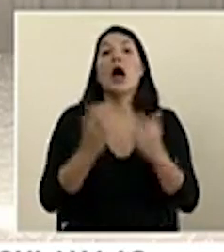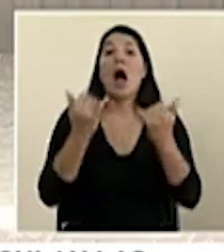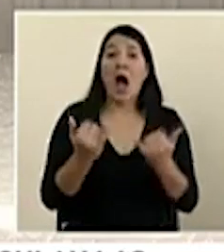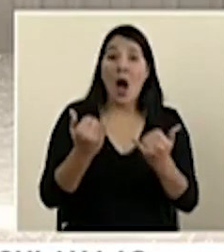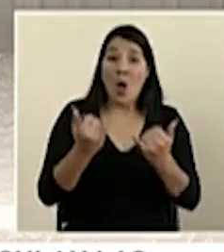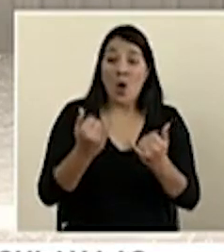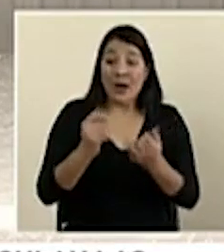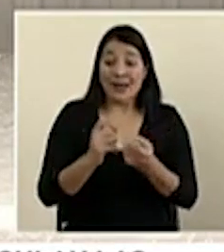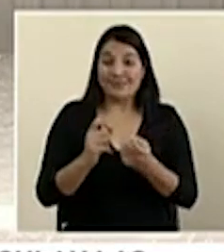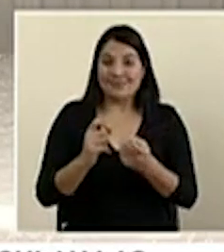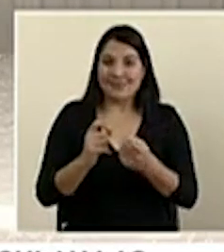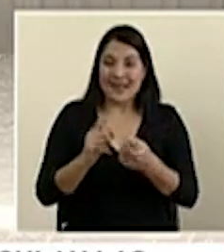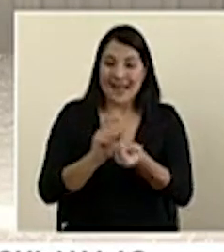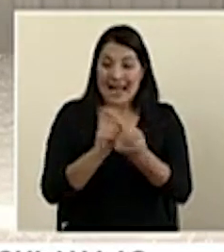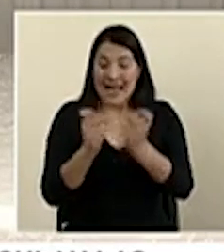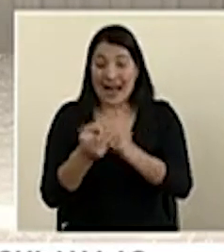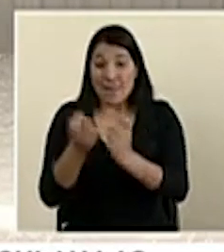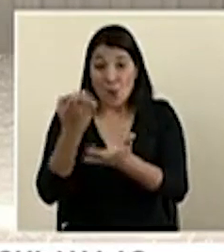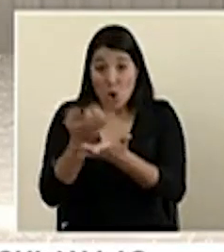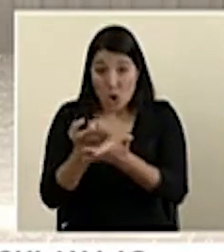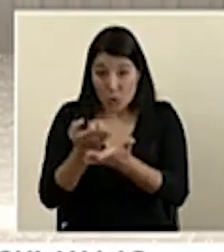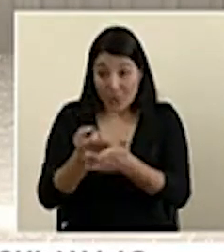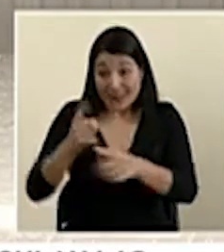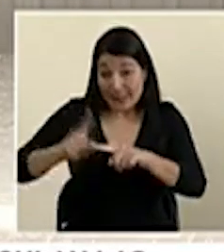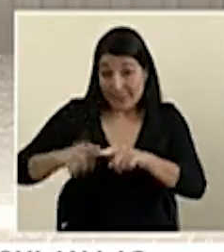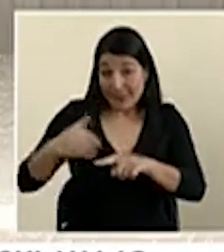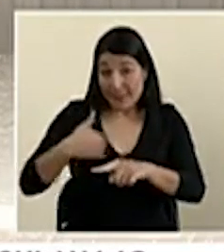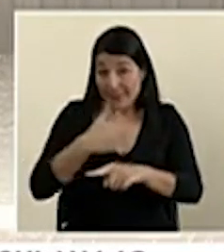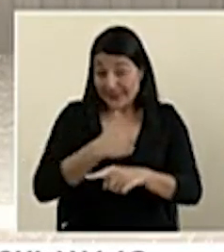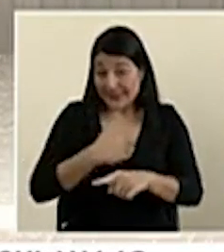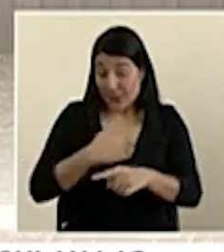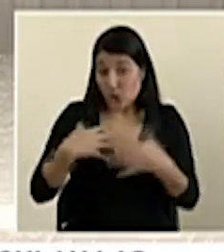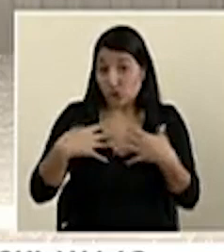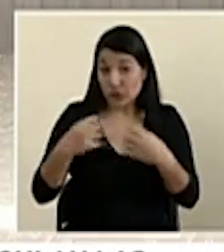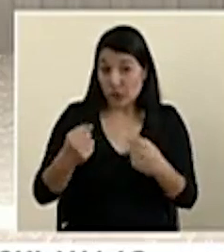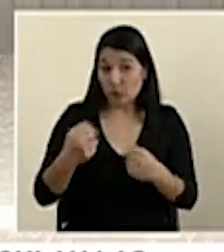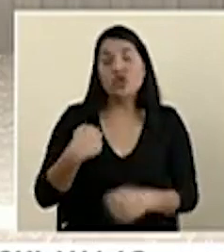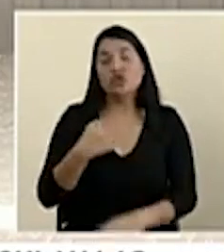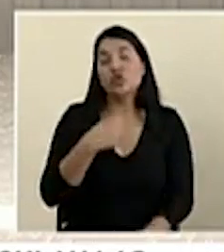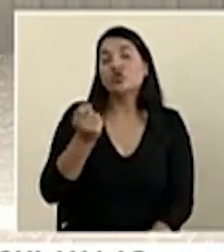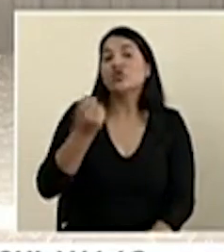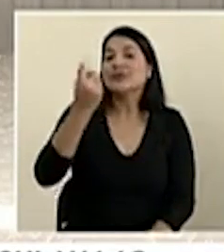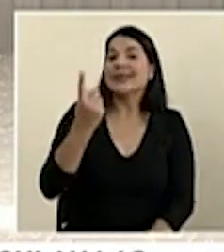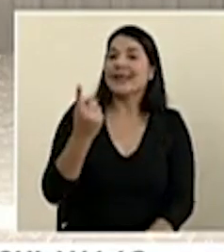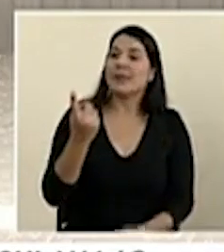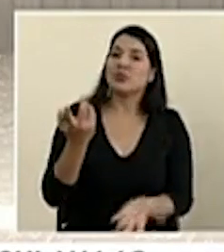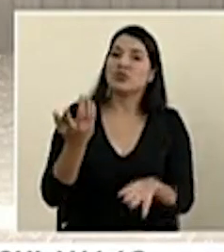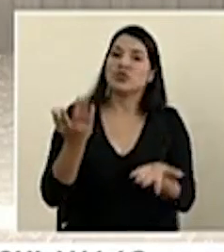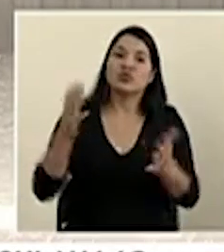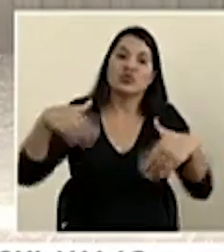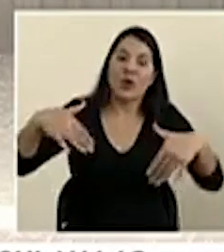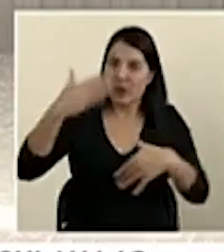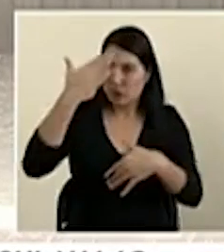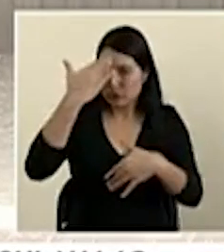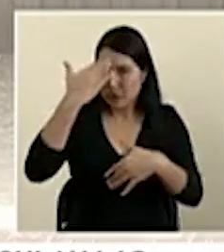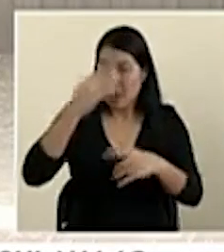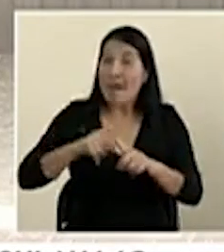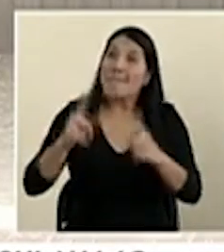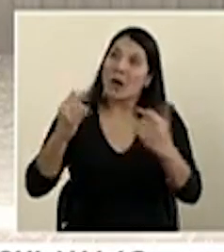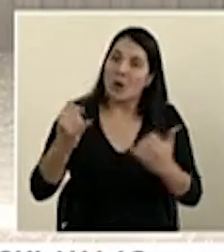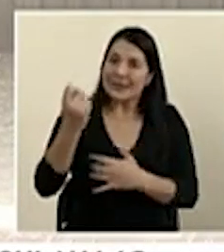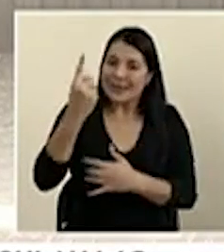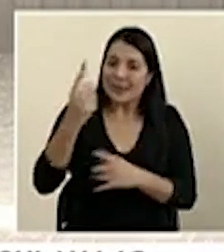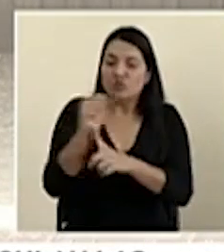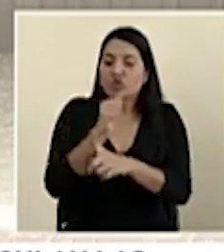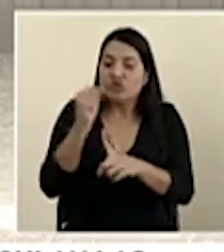pasar necesariamente por los estudios y las decisiones del Ministerio de Salud? Entendemos que no hay una receta, pero entendiendo que la sociedad tendrá que aprender a vivir de otra